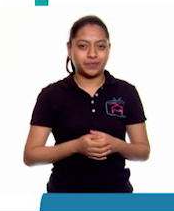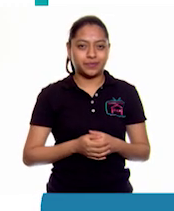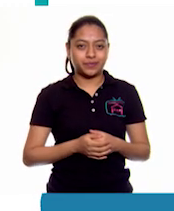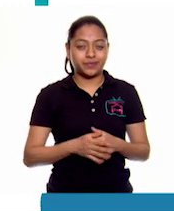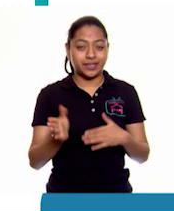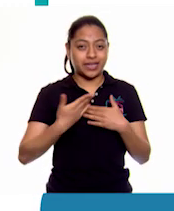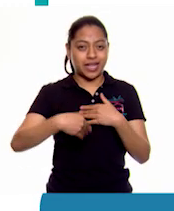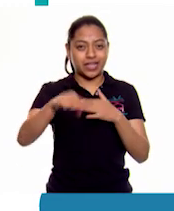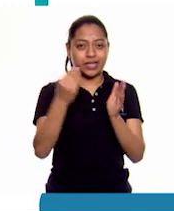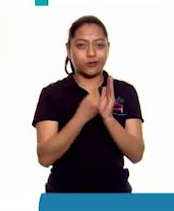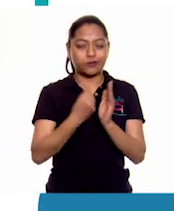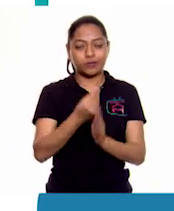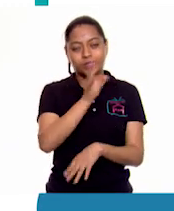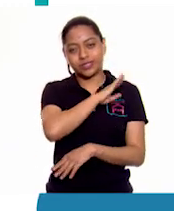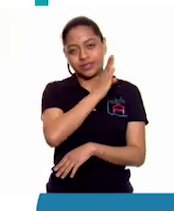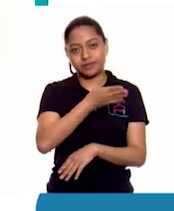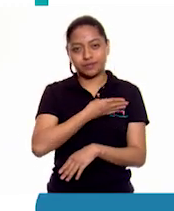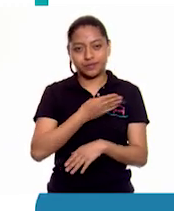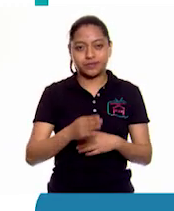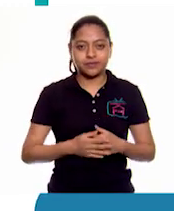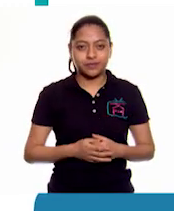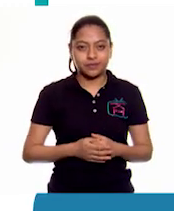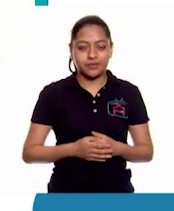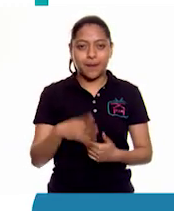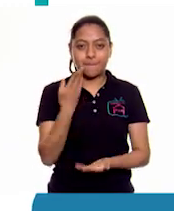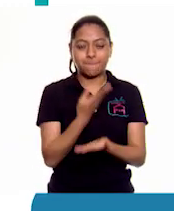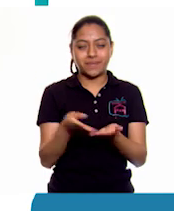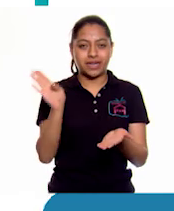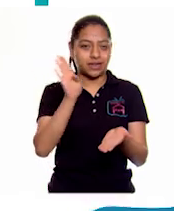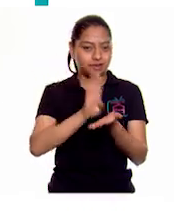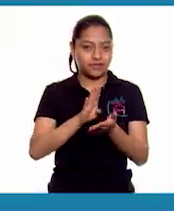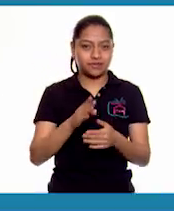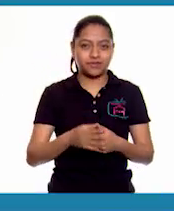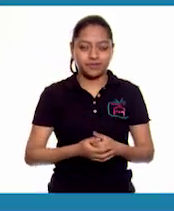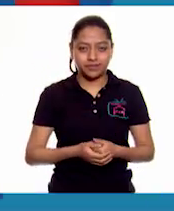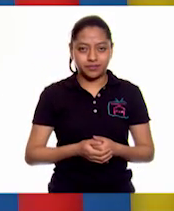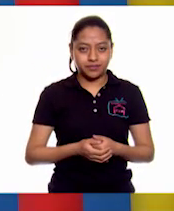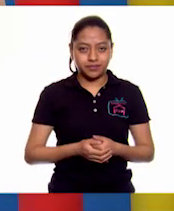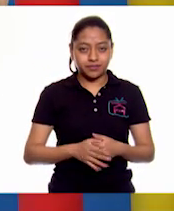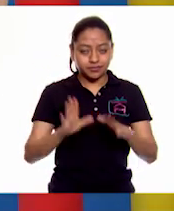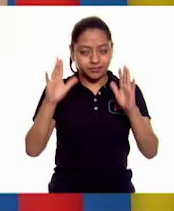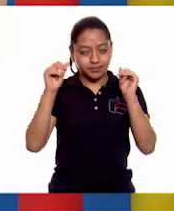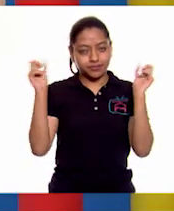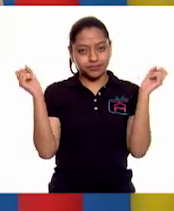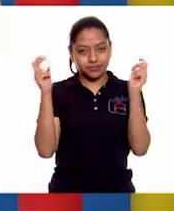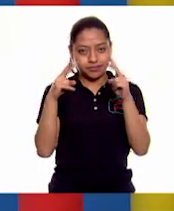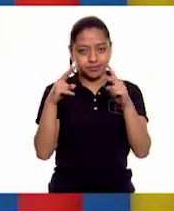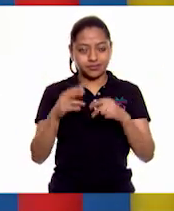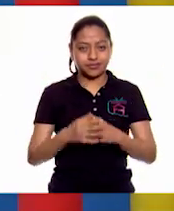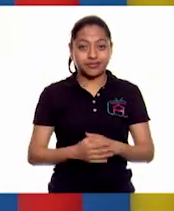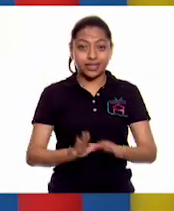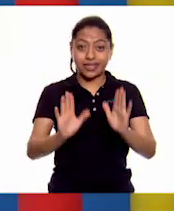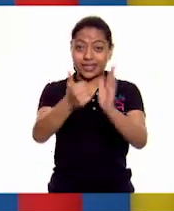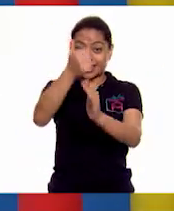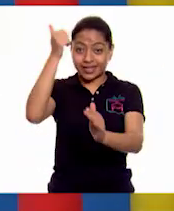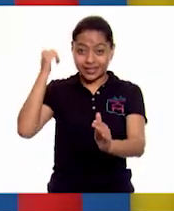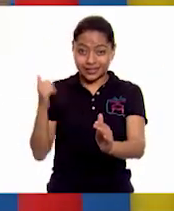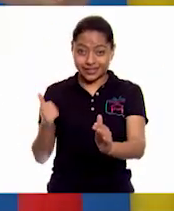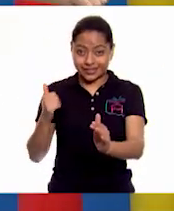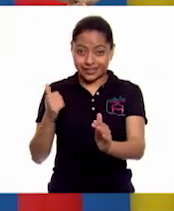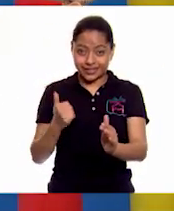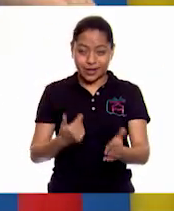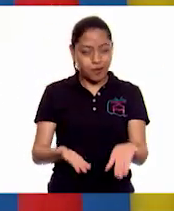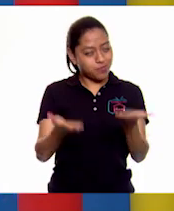A continuación, lengua materna, clase bilingüe. Nos vemos en la próxima. Pero antes, vamos